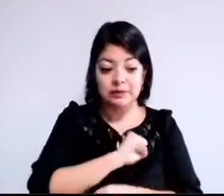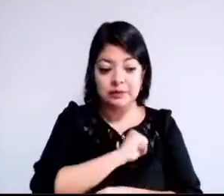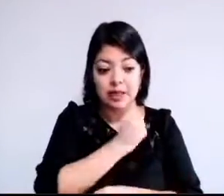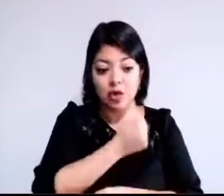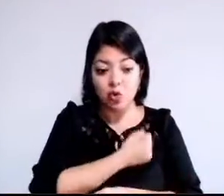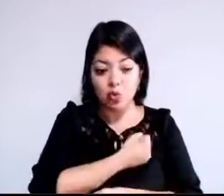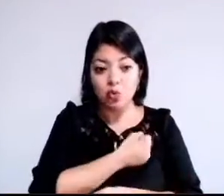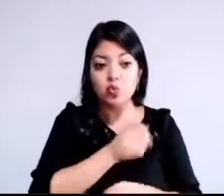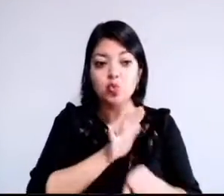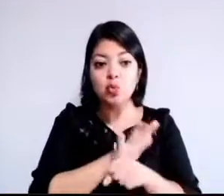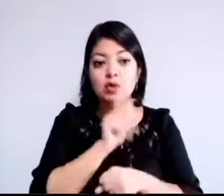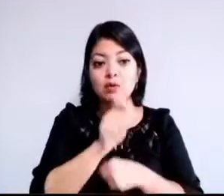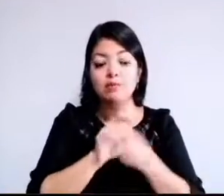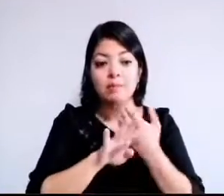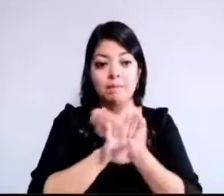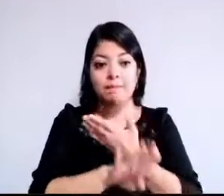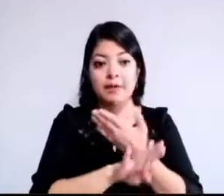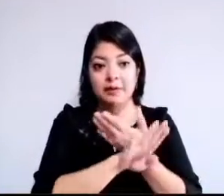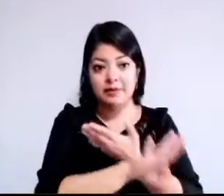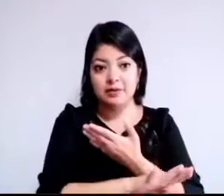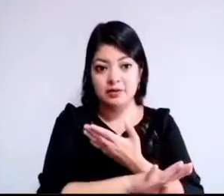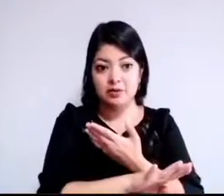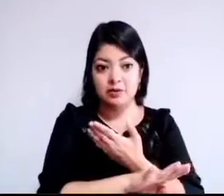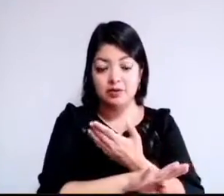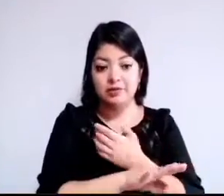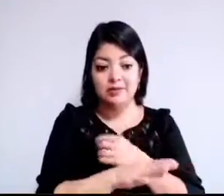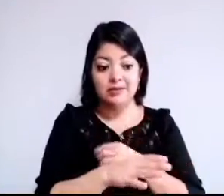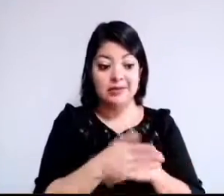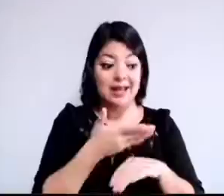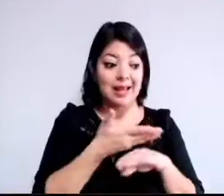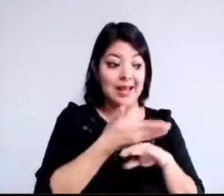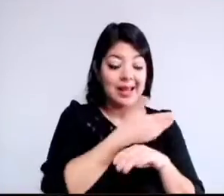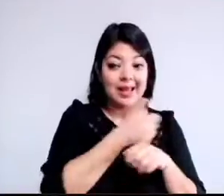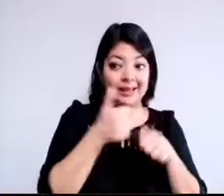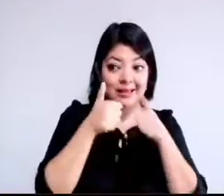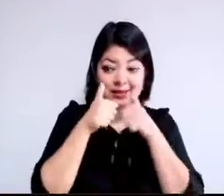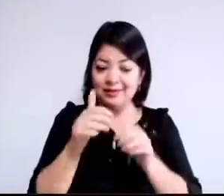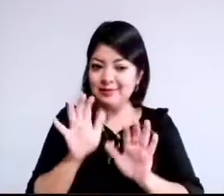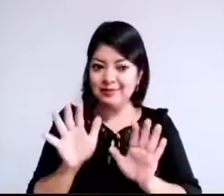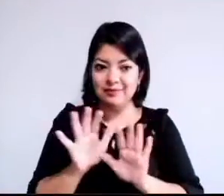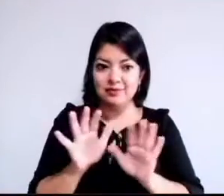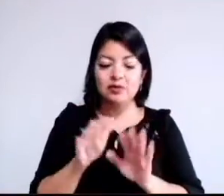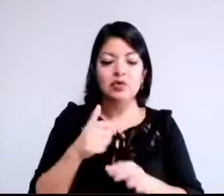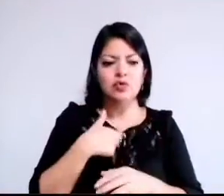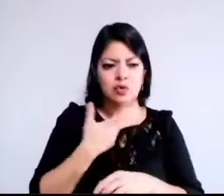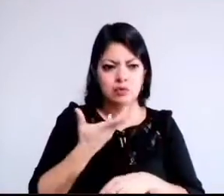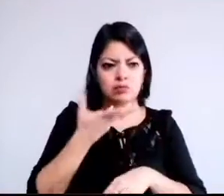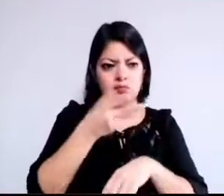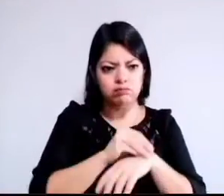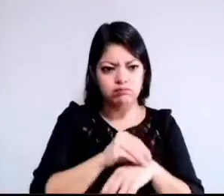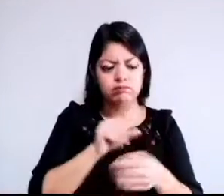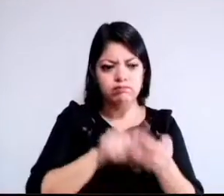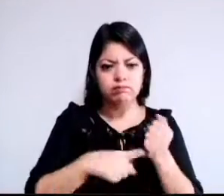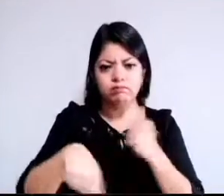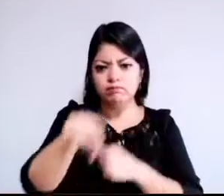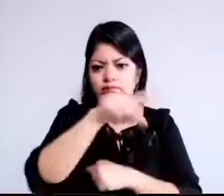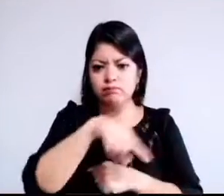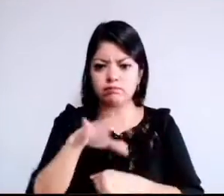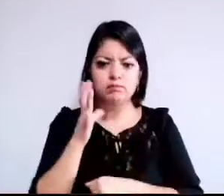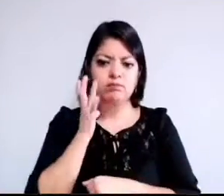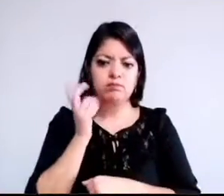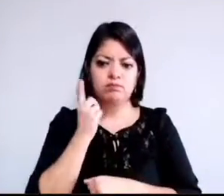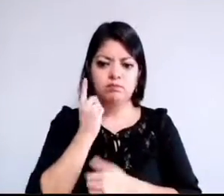prevención antes que la atención, me permito someter a la consideración de esta honorable asamblea